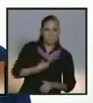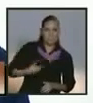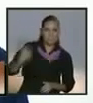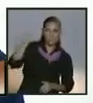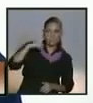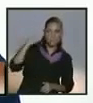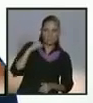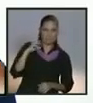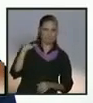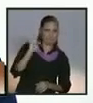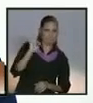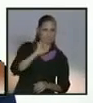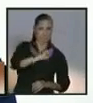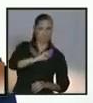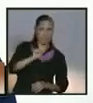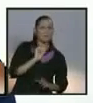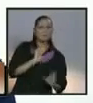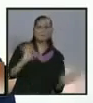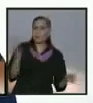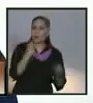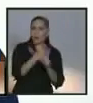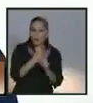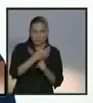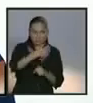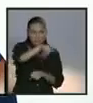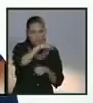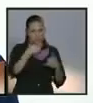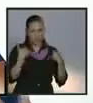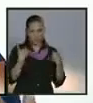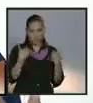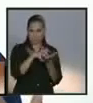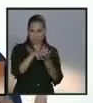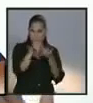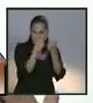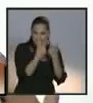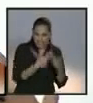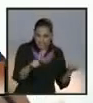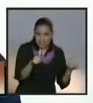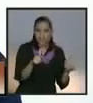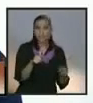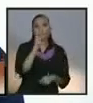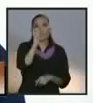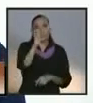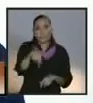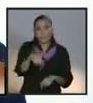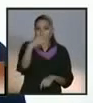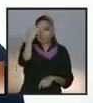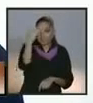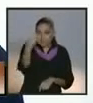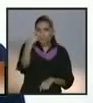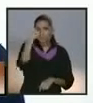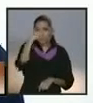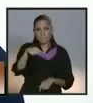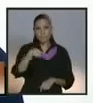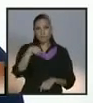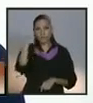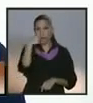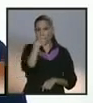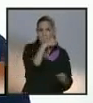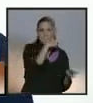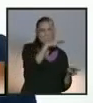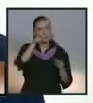que los mejores tiempos están por venir, que es el tiempo de dirigir nuestras miradas y nuestro corazón hacia el futuro.